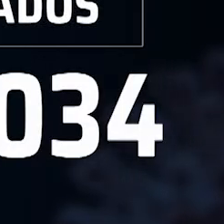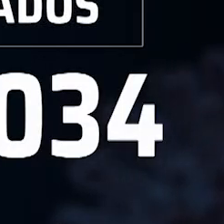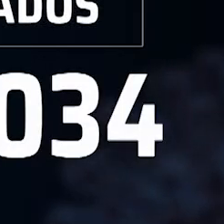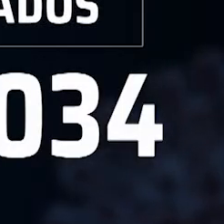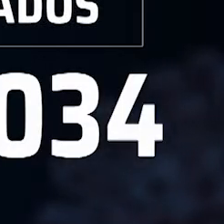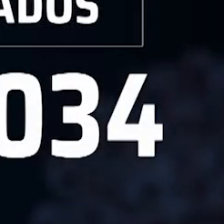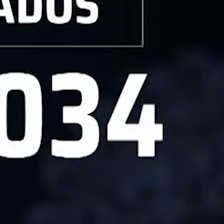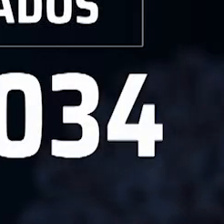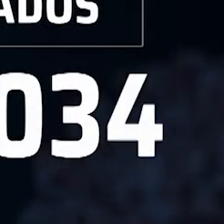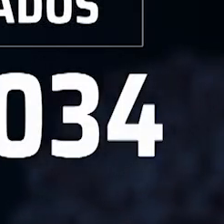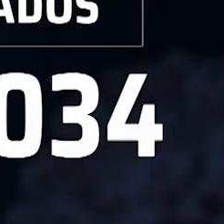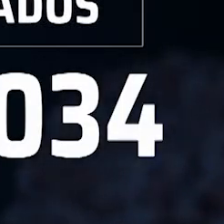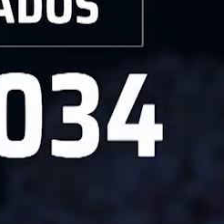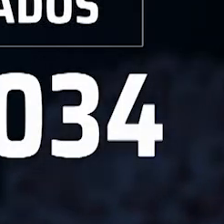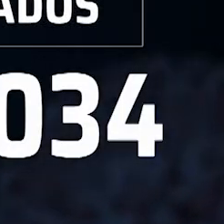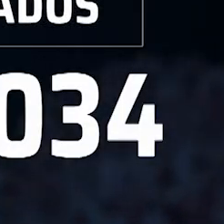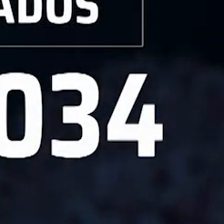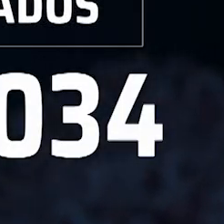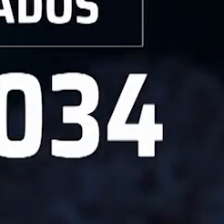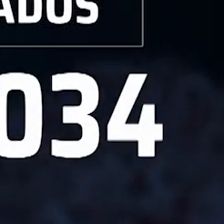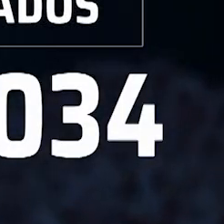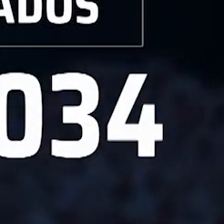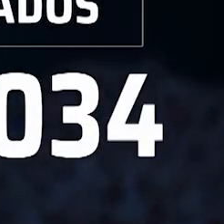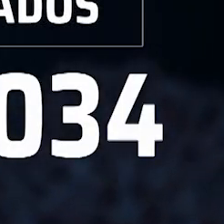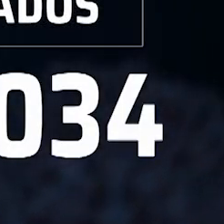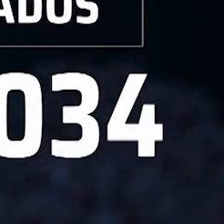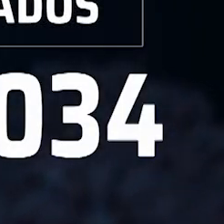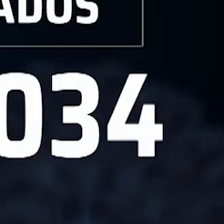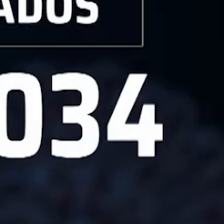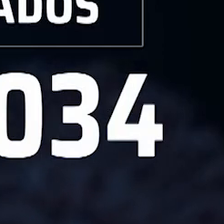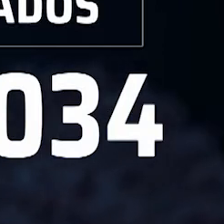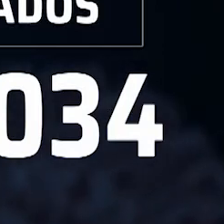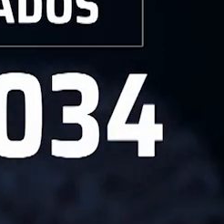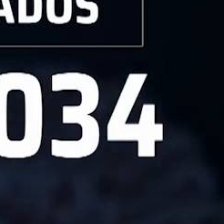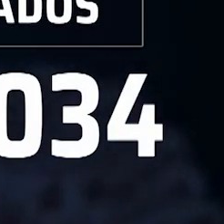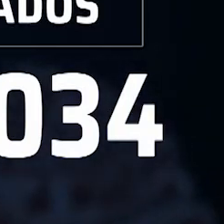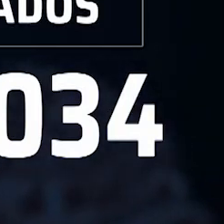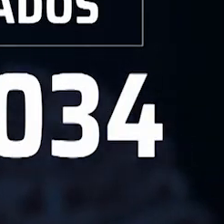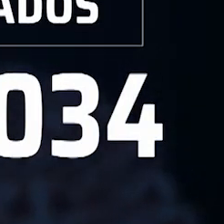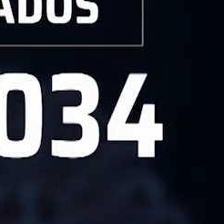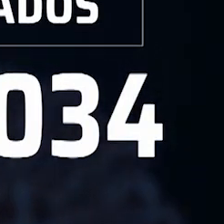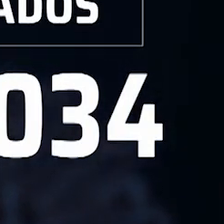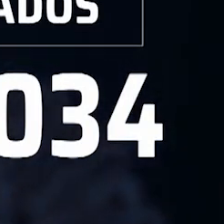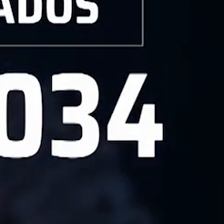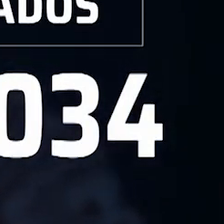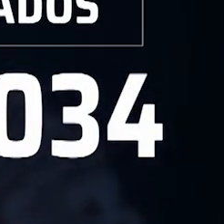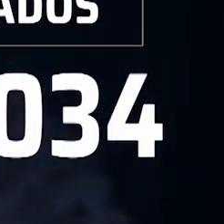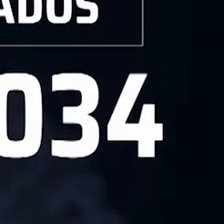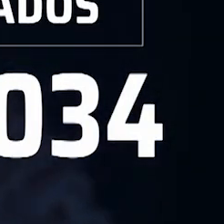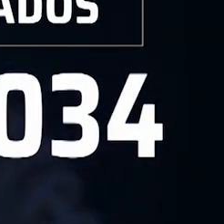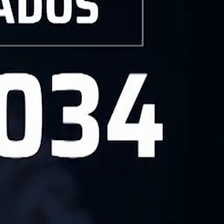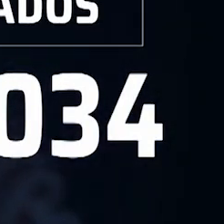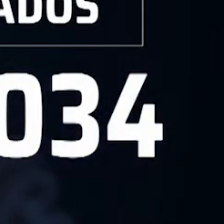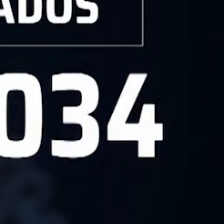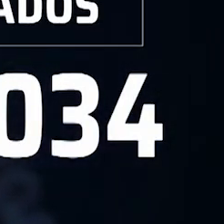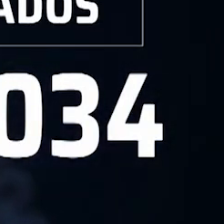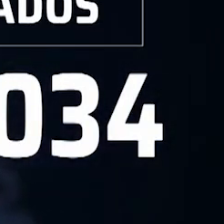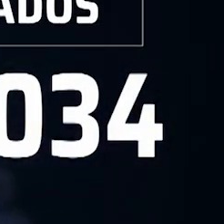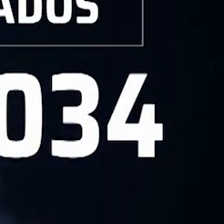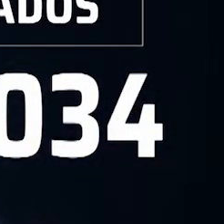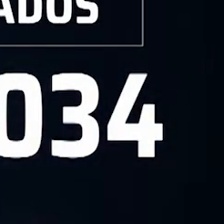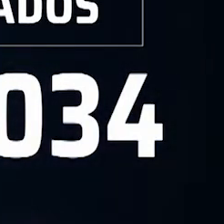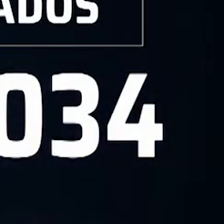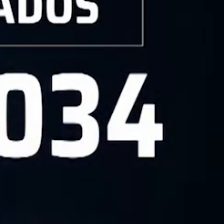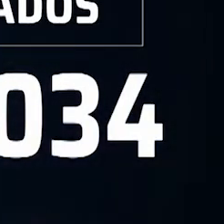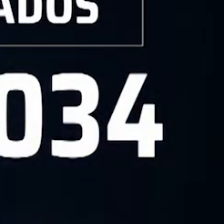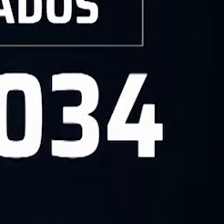las últimas horas se reportó el siguiente dato, 20,855 fueron las pruebas